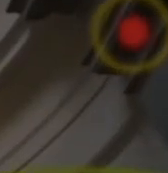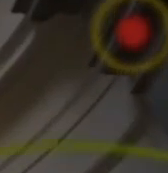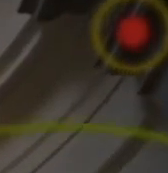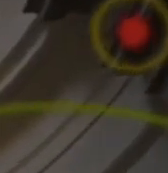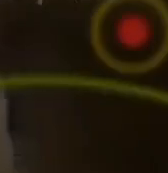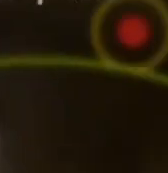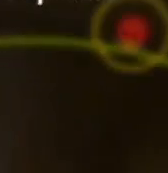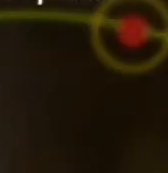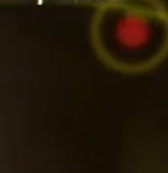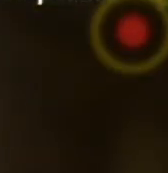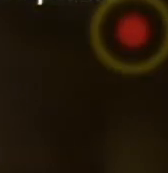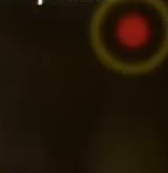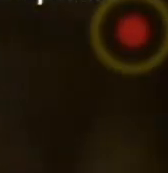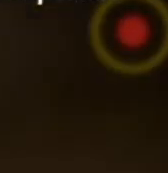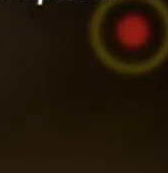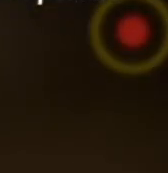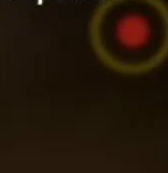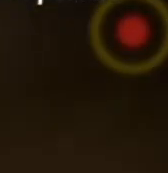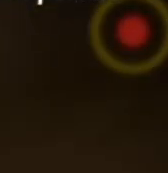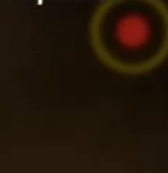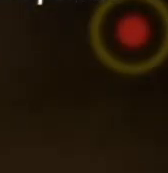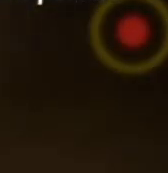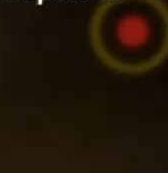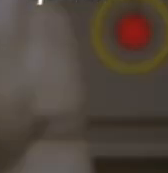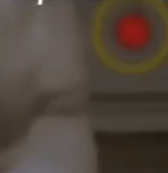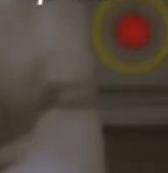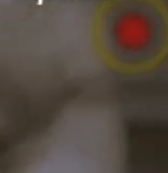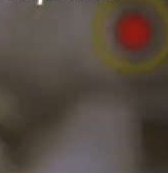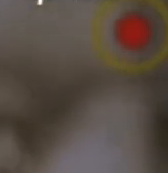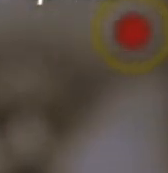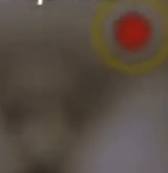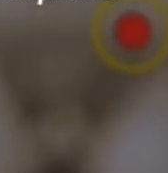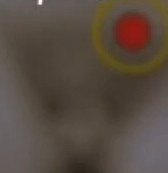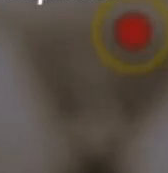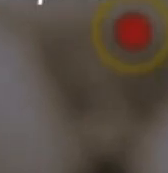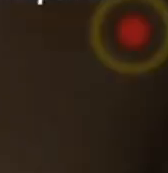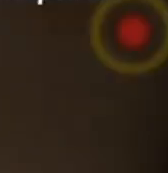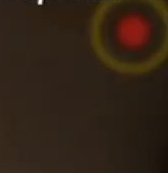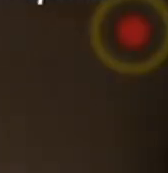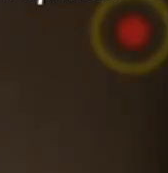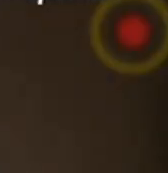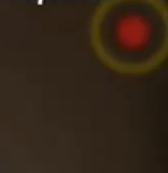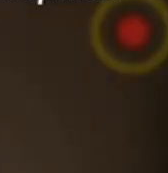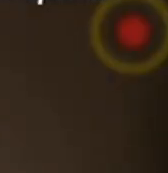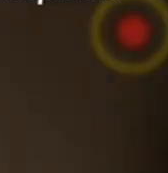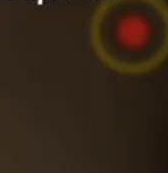Ramón Jenner presenta series estelares sábado 21 horas